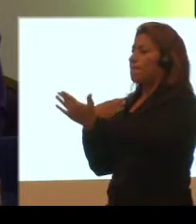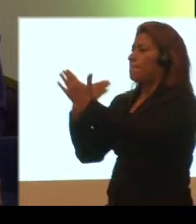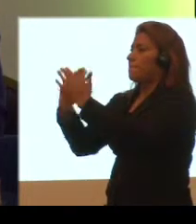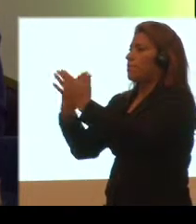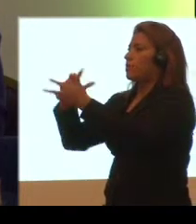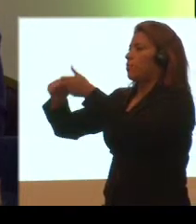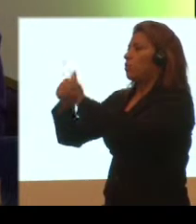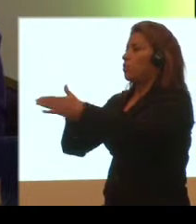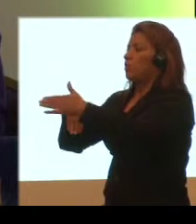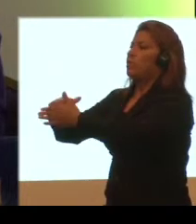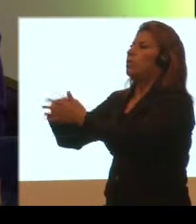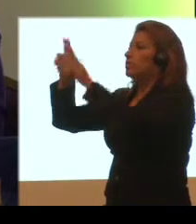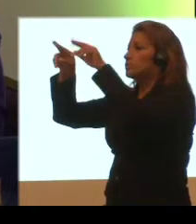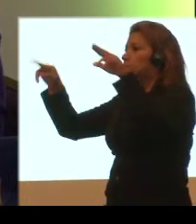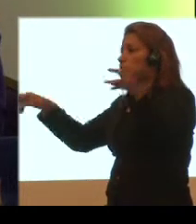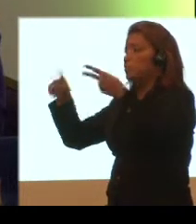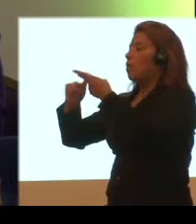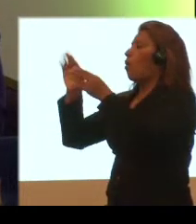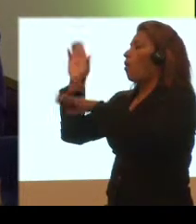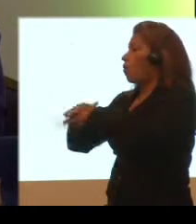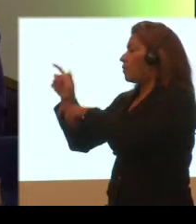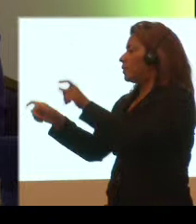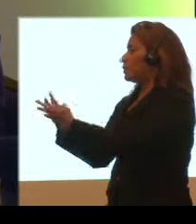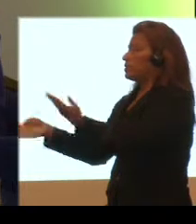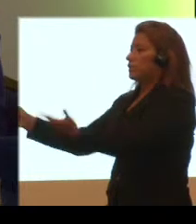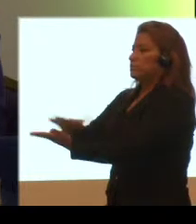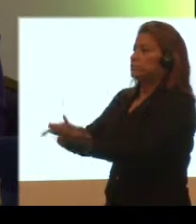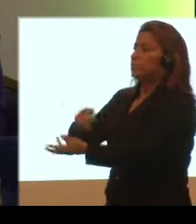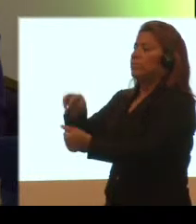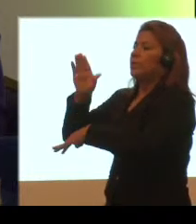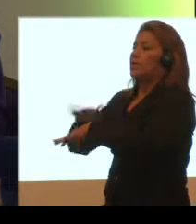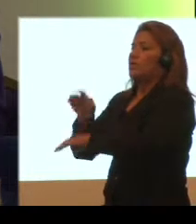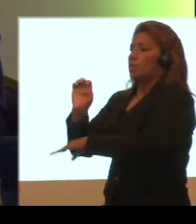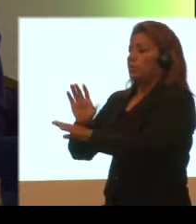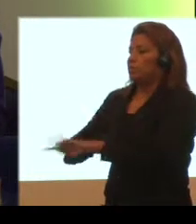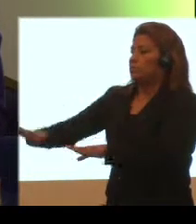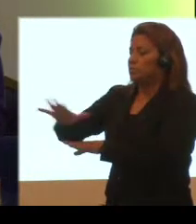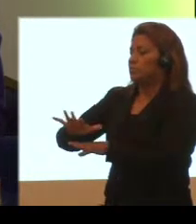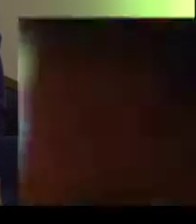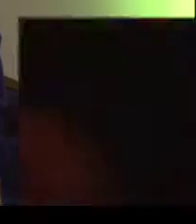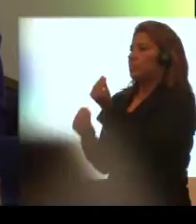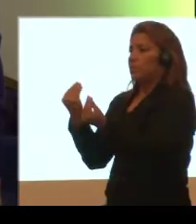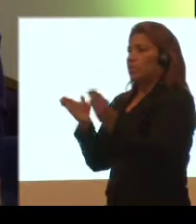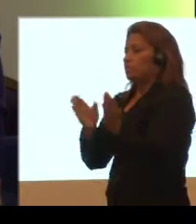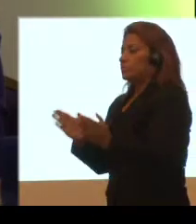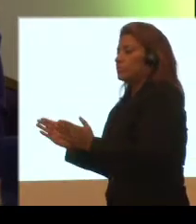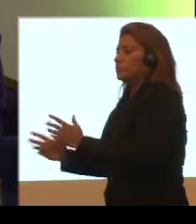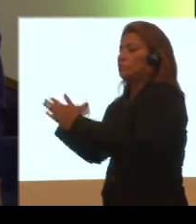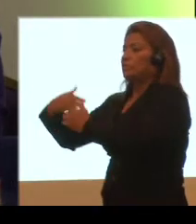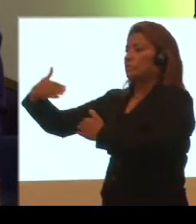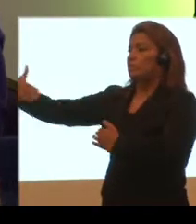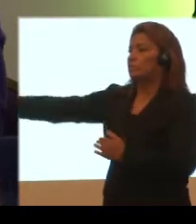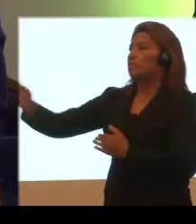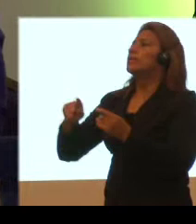todas las amenazas de origen natural o antrópico que afecten al territorio y éstas se gestionarán de manera concurrente